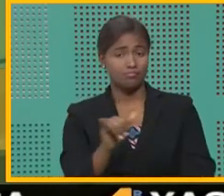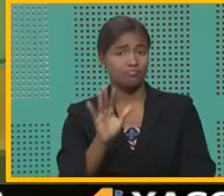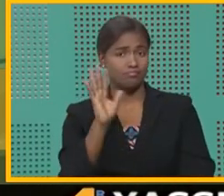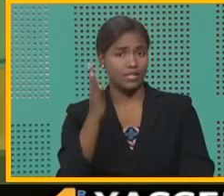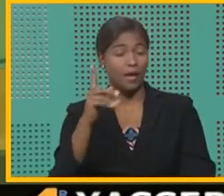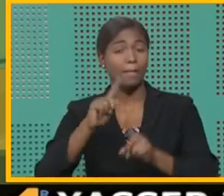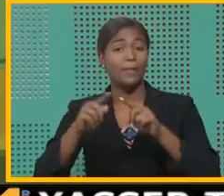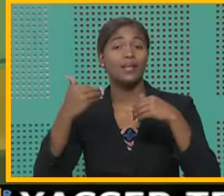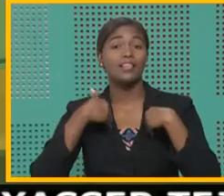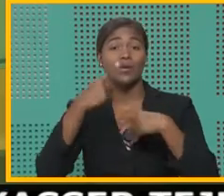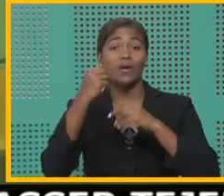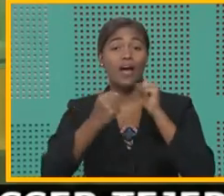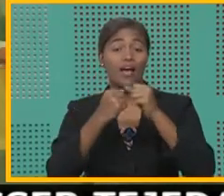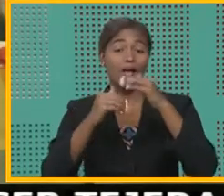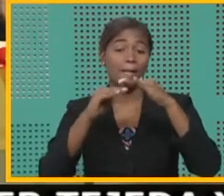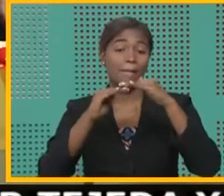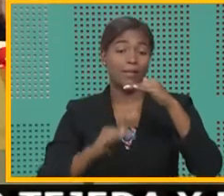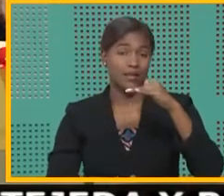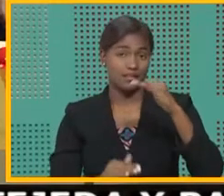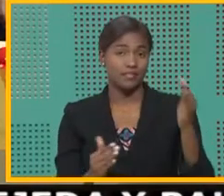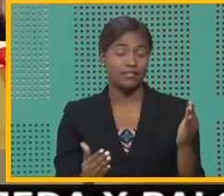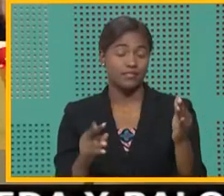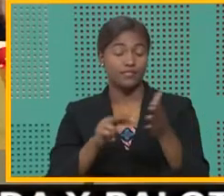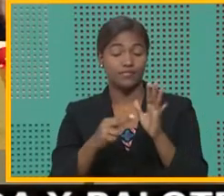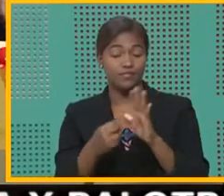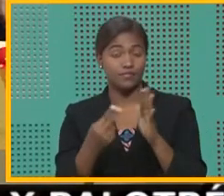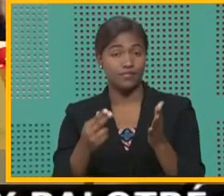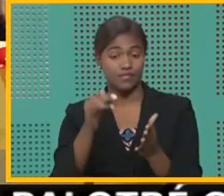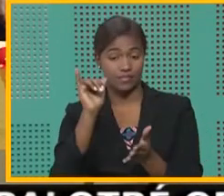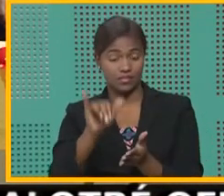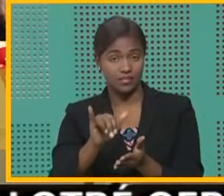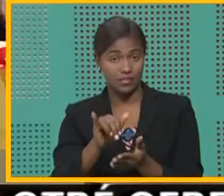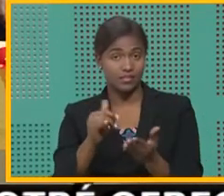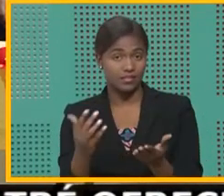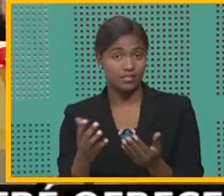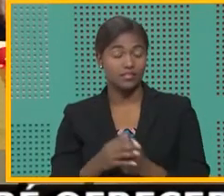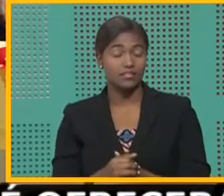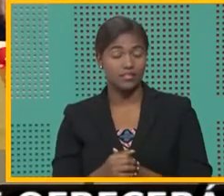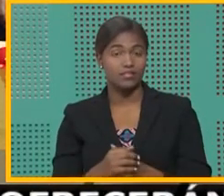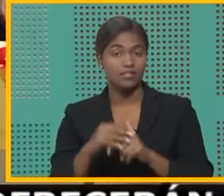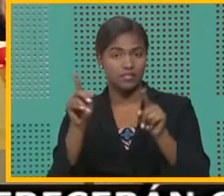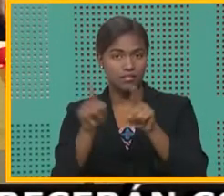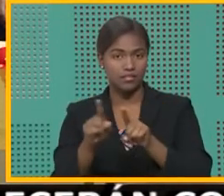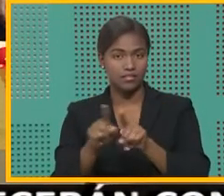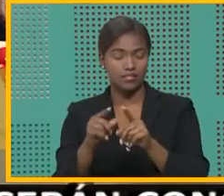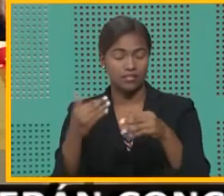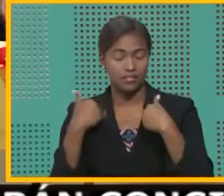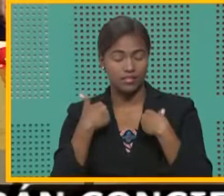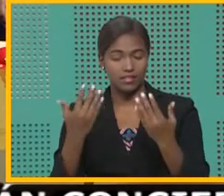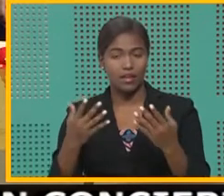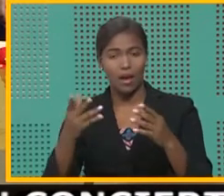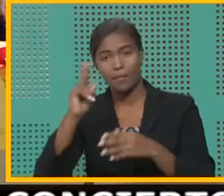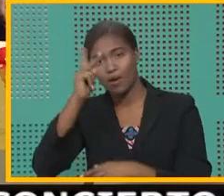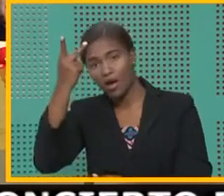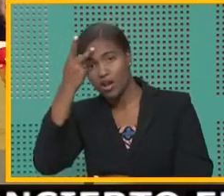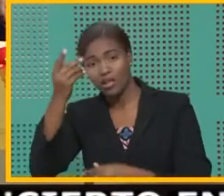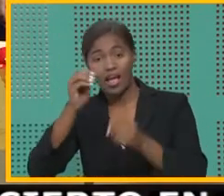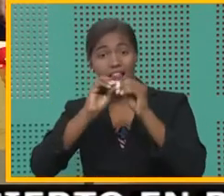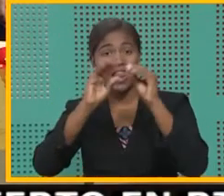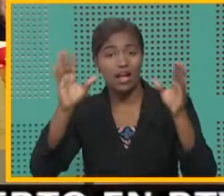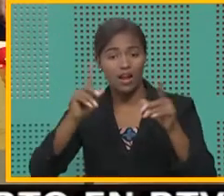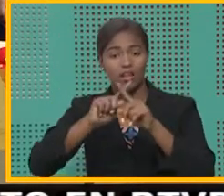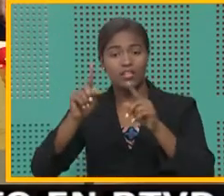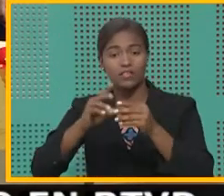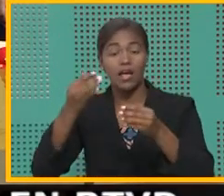que te den un año menos de garantía. Entonces, también que haya una política clara de